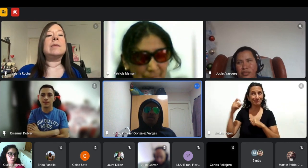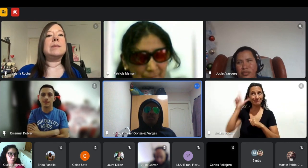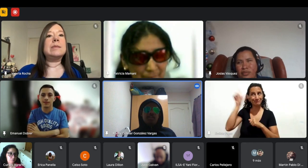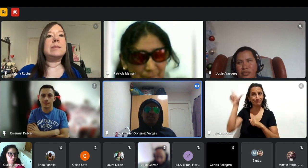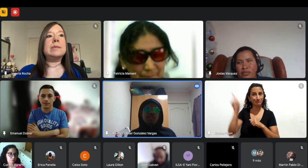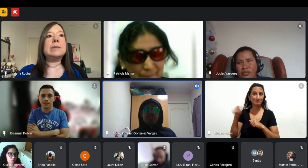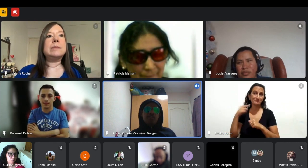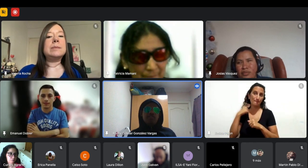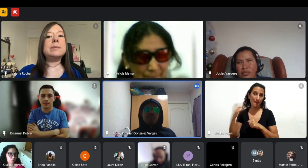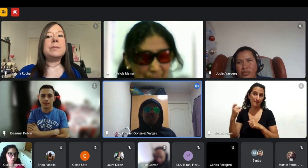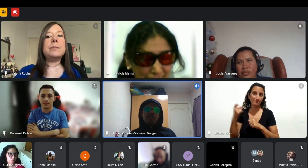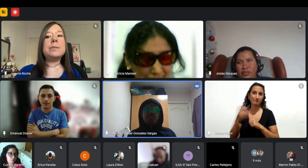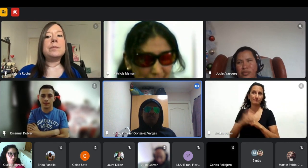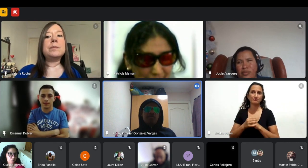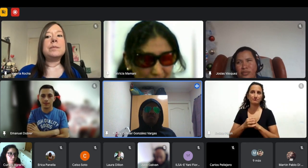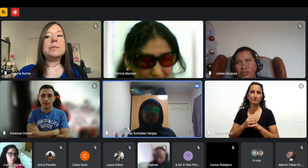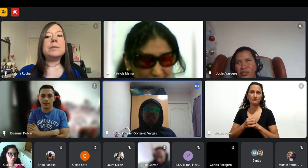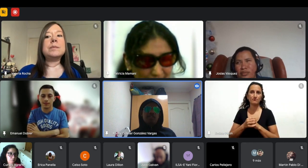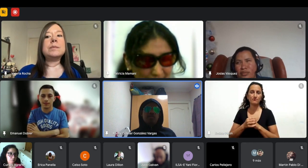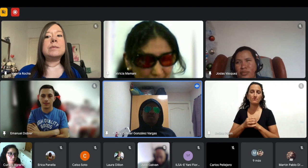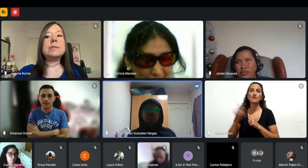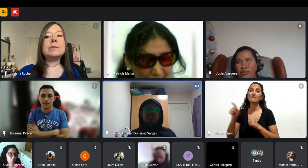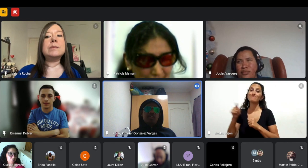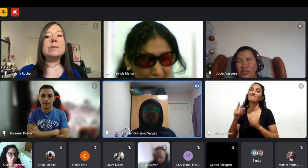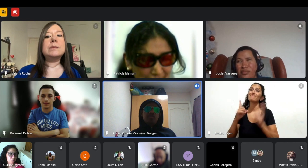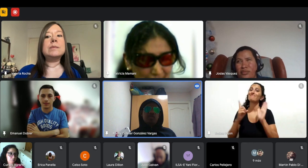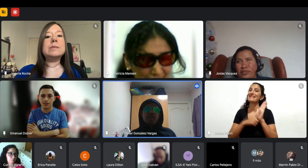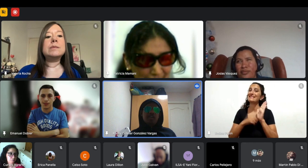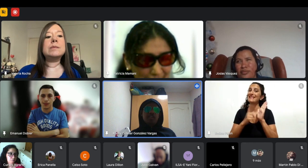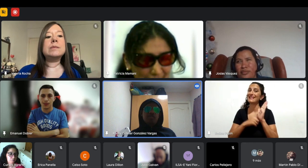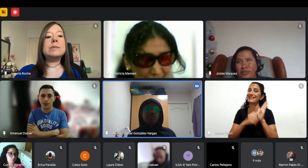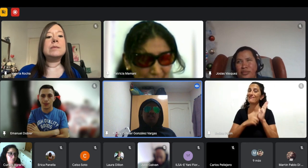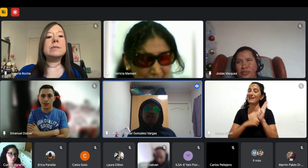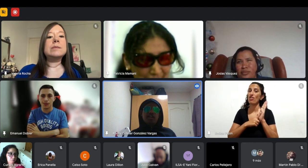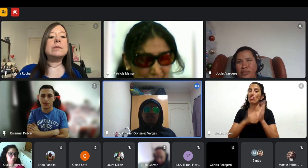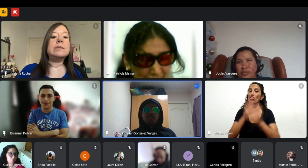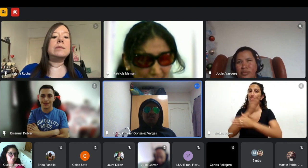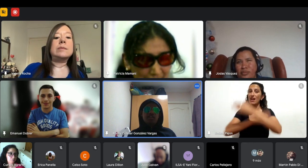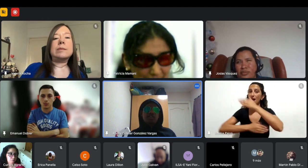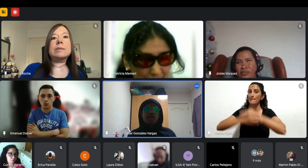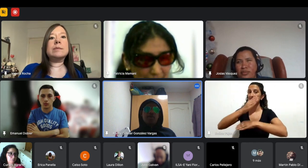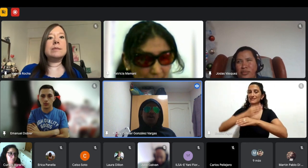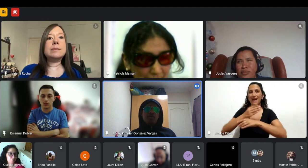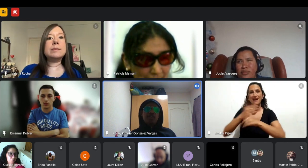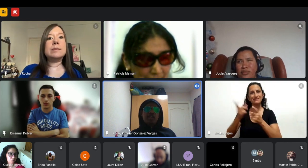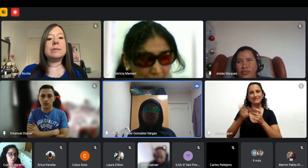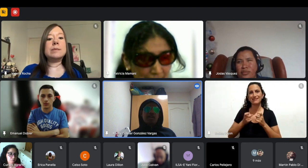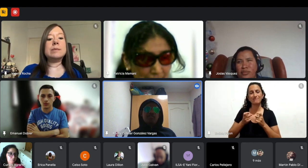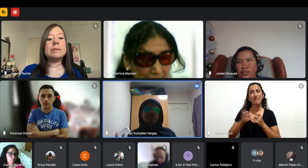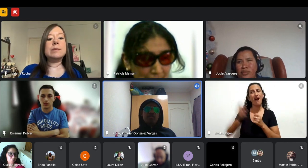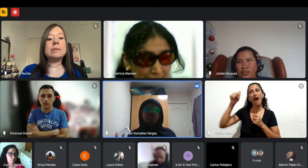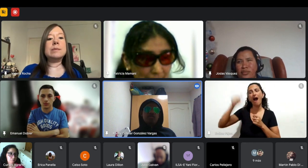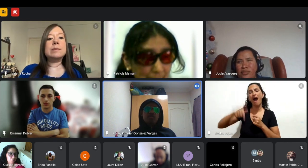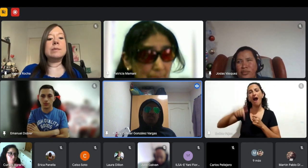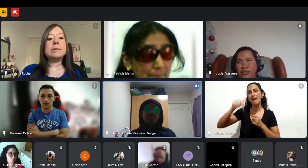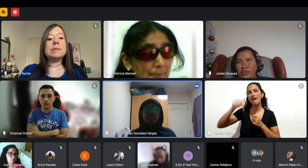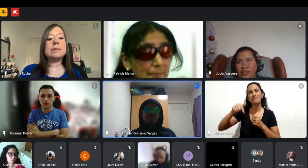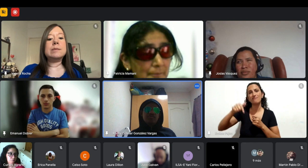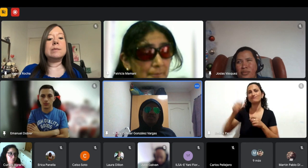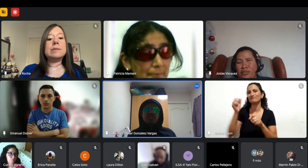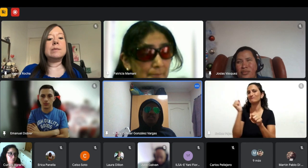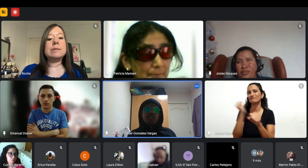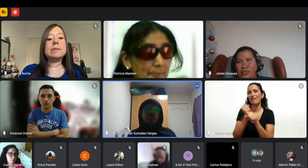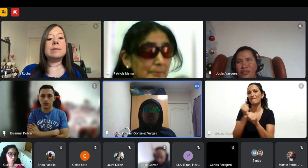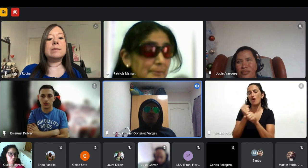te piden el certificado de discapacidad entonces sin eso aquí no te dan trabajo ni nada parecido entonces